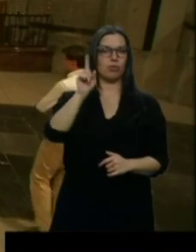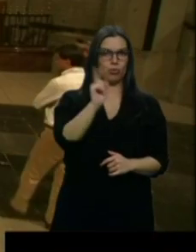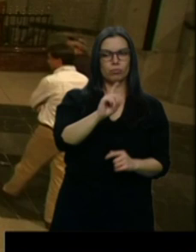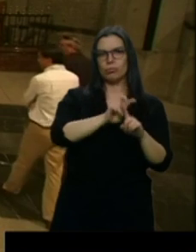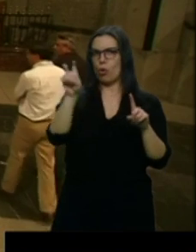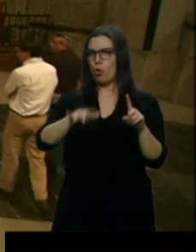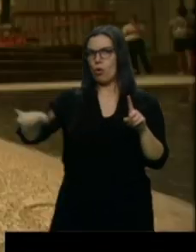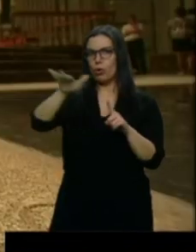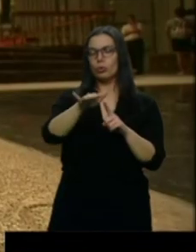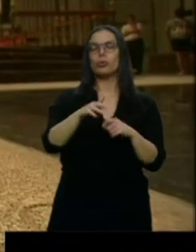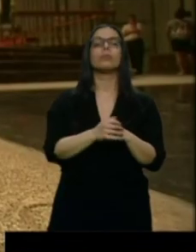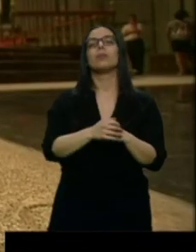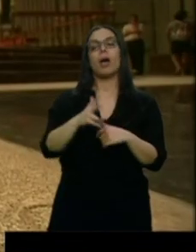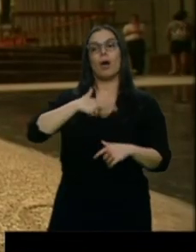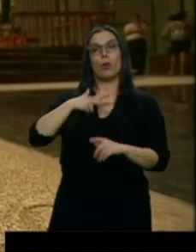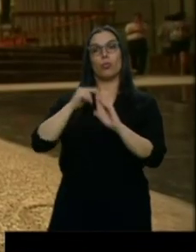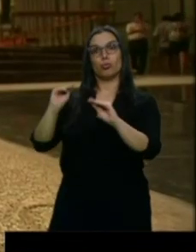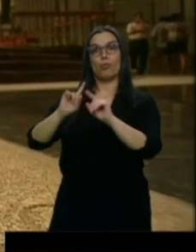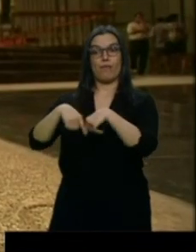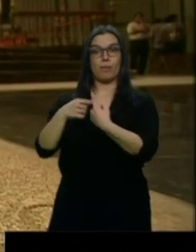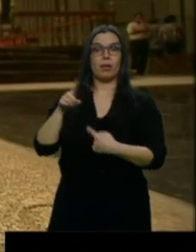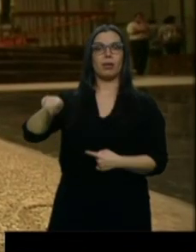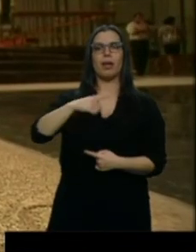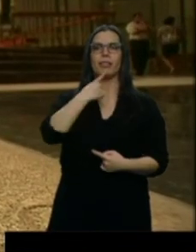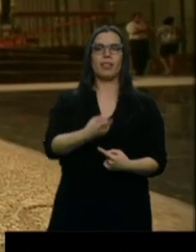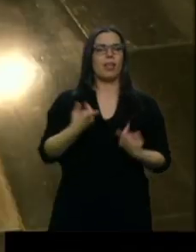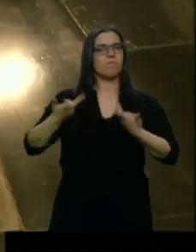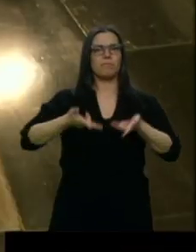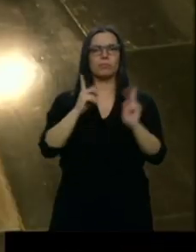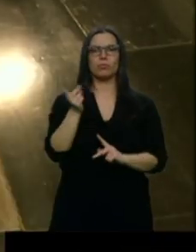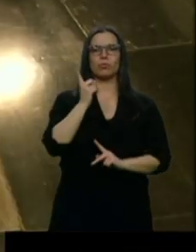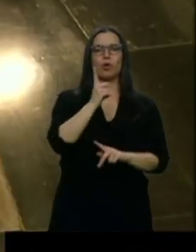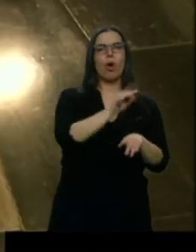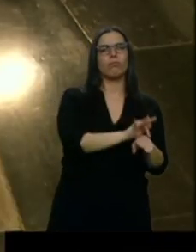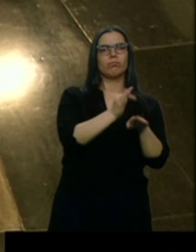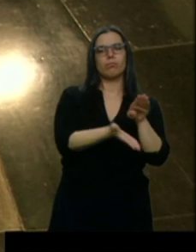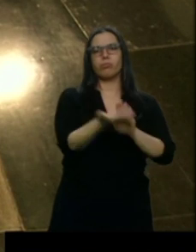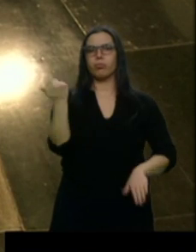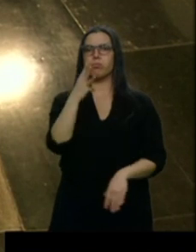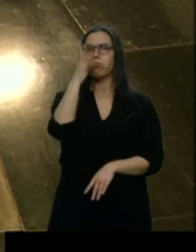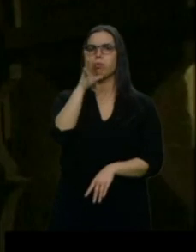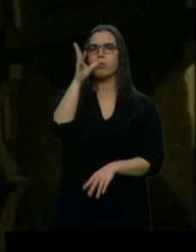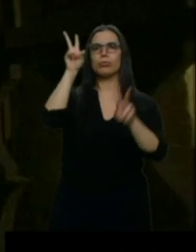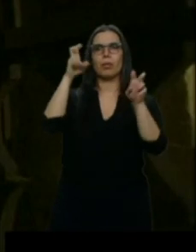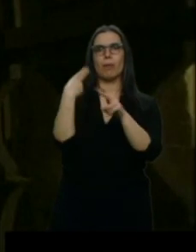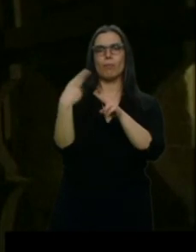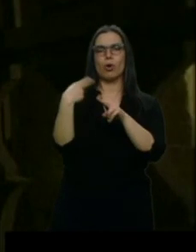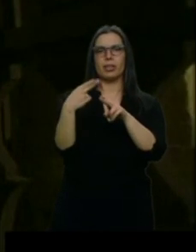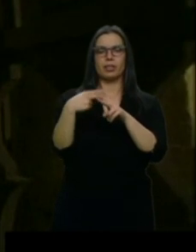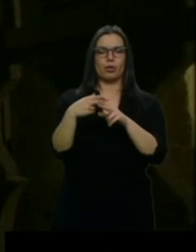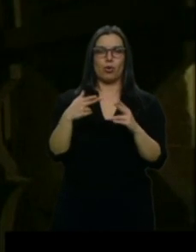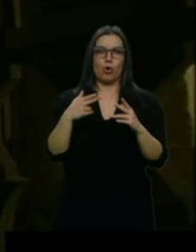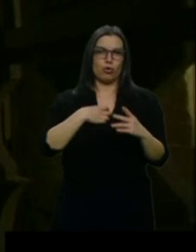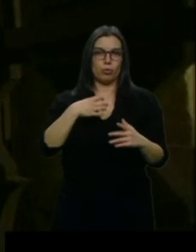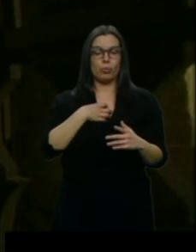El abogado de la familia Franco ha dicho que no está permitido desenterrar muertos por motivos políticos. La polémica parece que no va a cesar en este